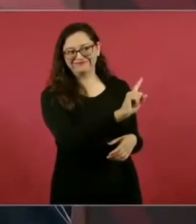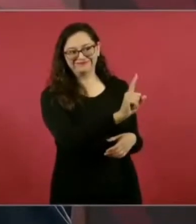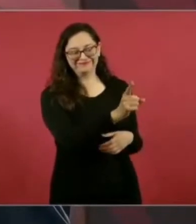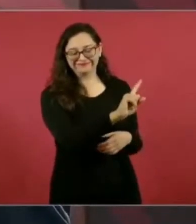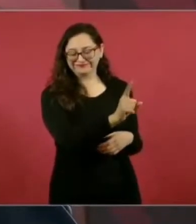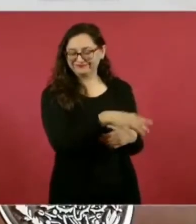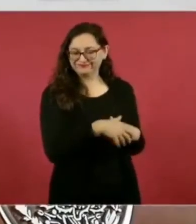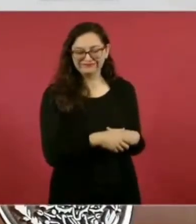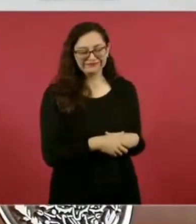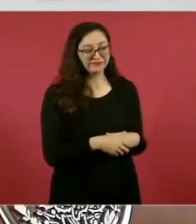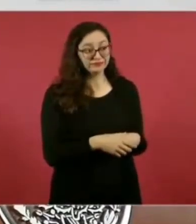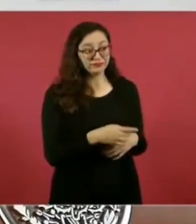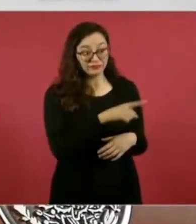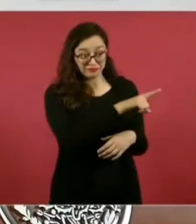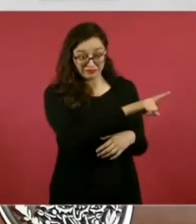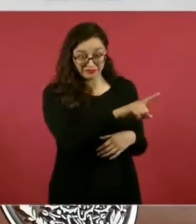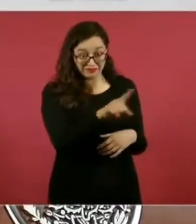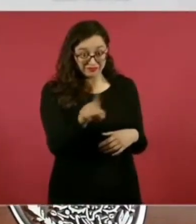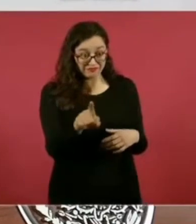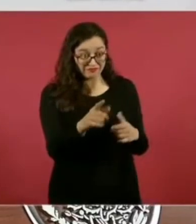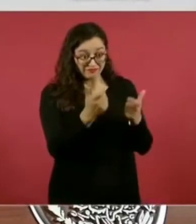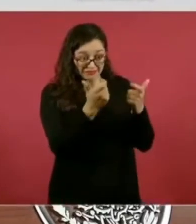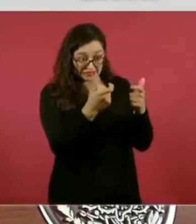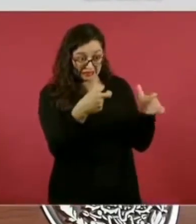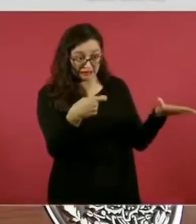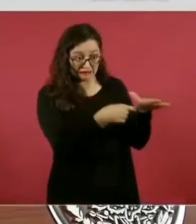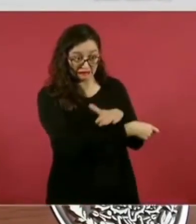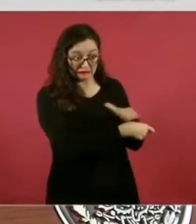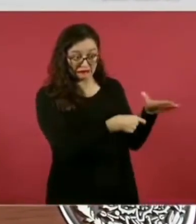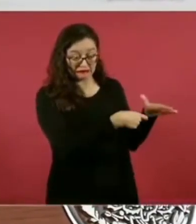vayan a dar dinero